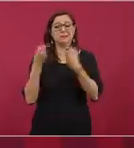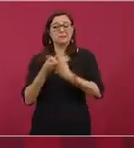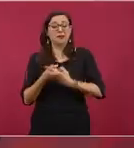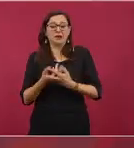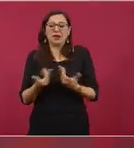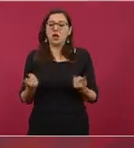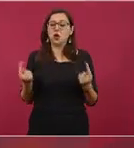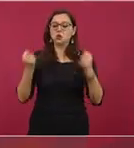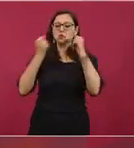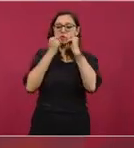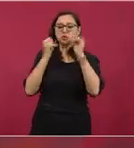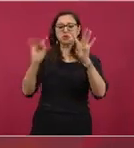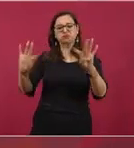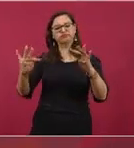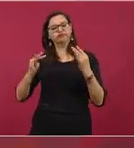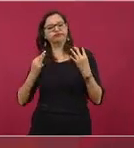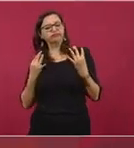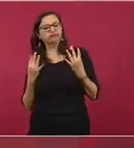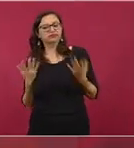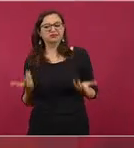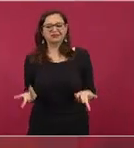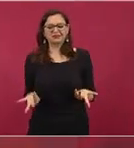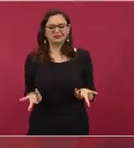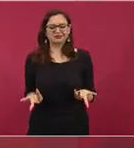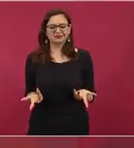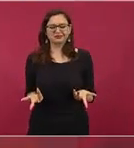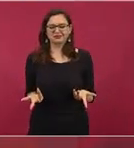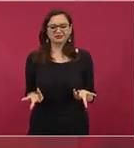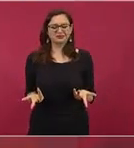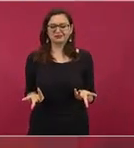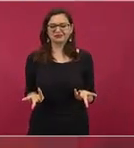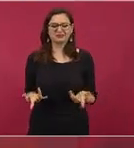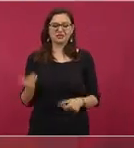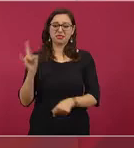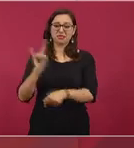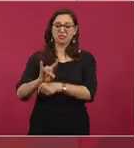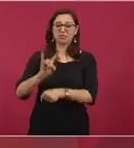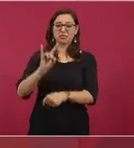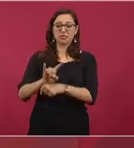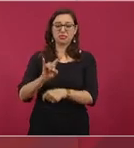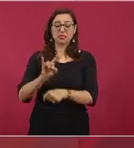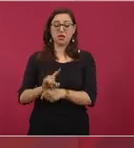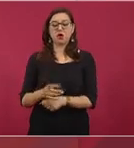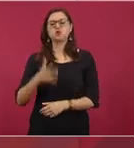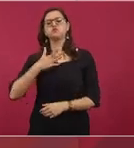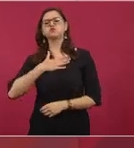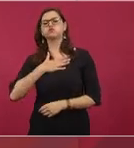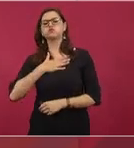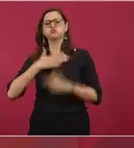simulaban ser progresistas,